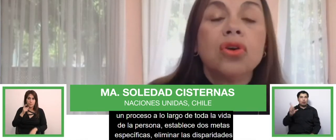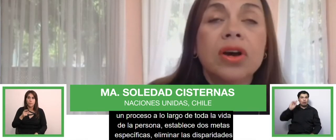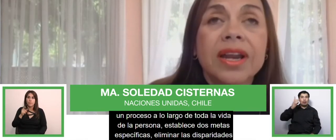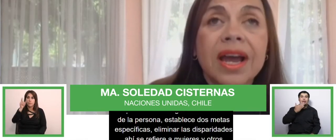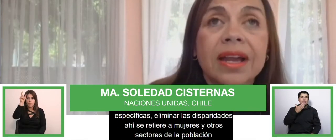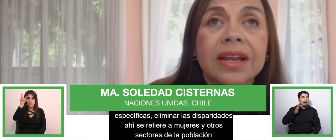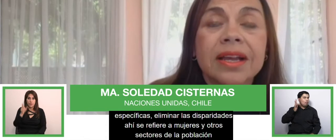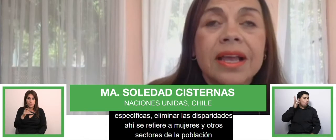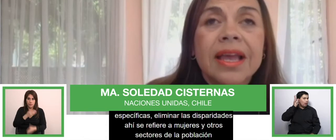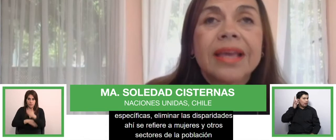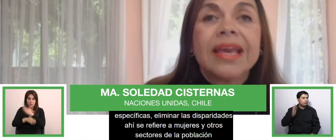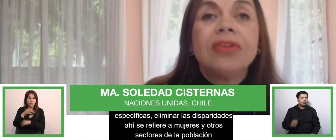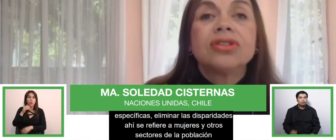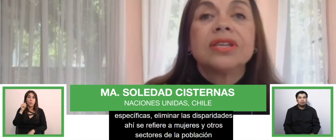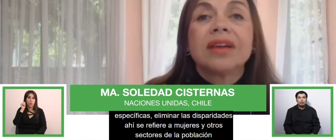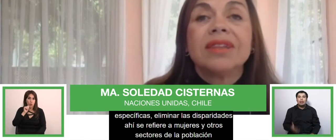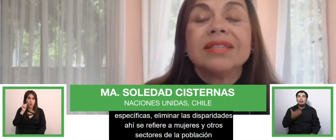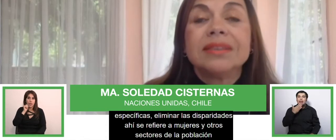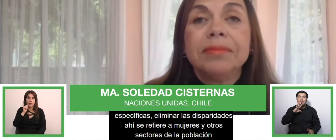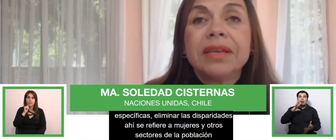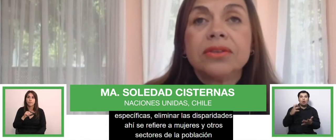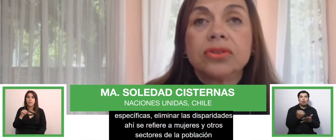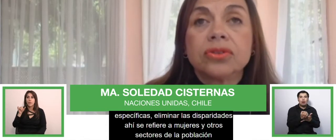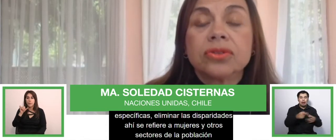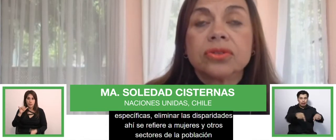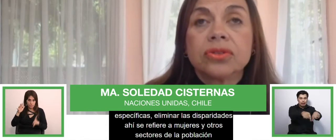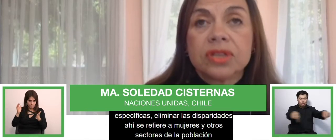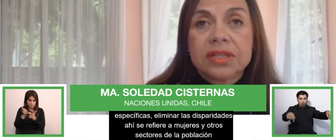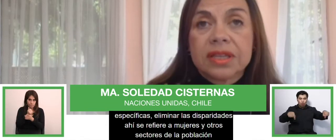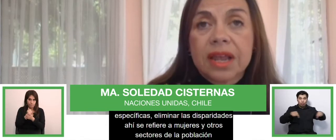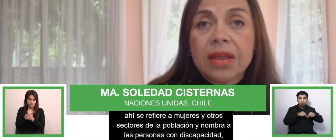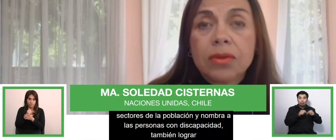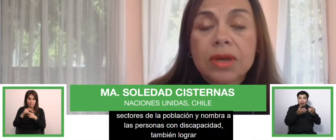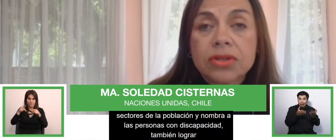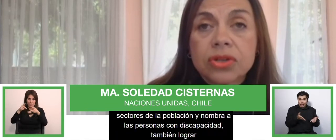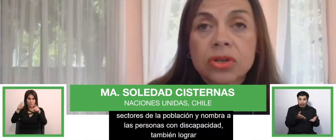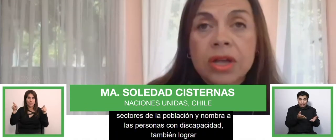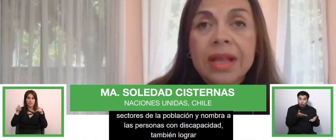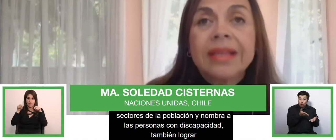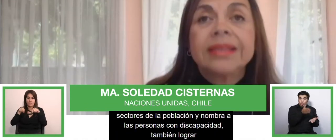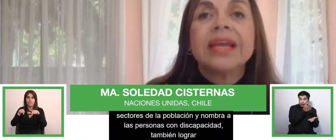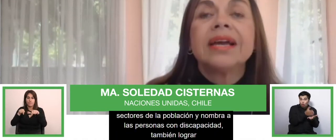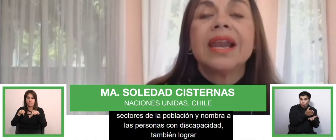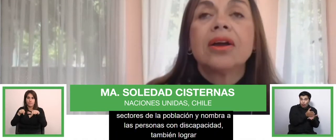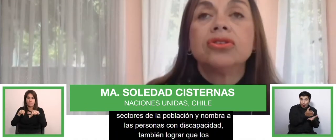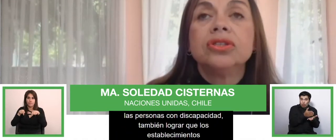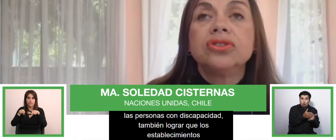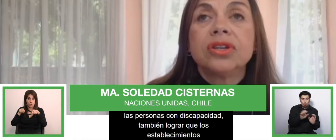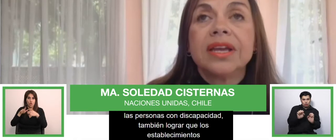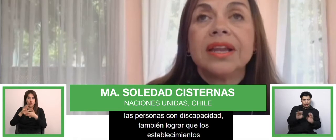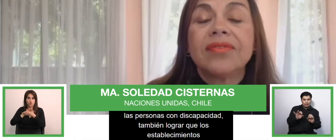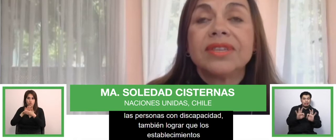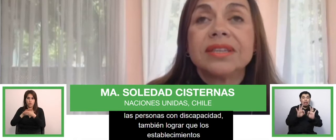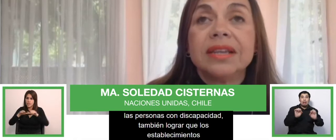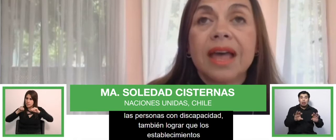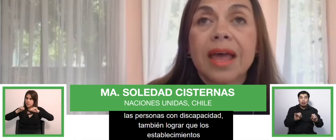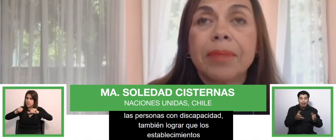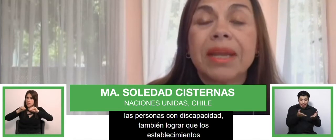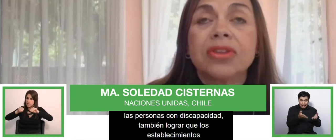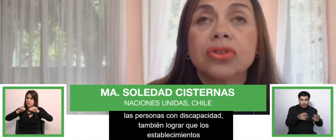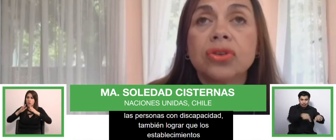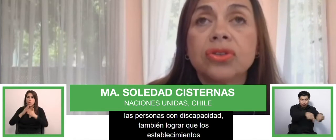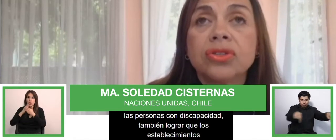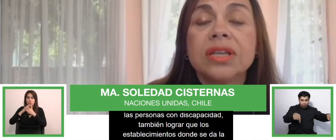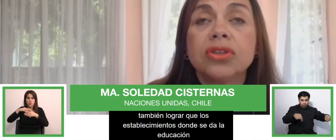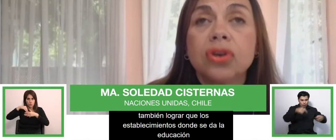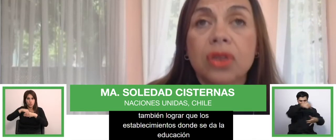lograr que los establecimientos donde se da la educación tengan las condiciones y las facilidades